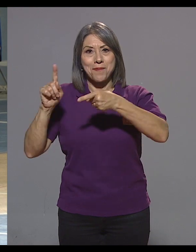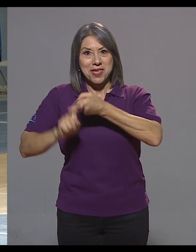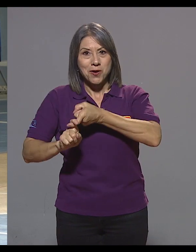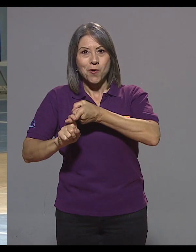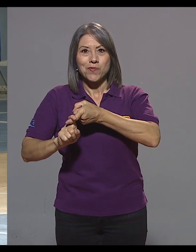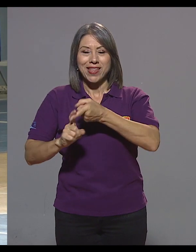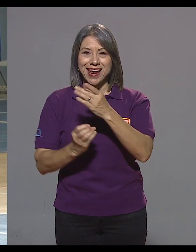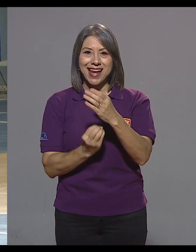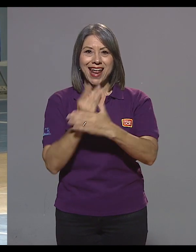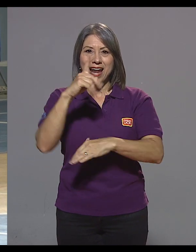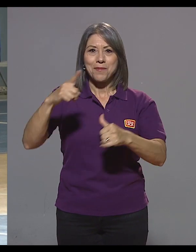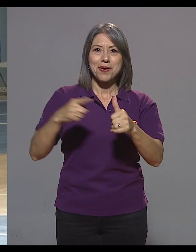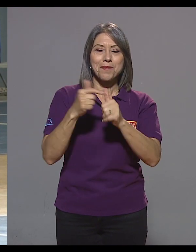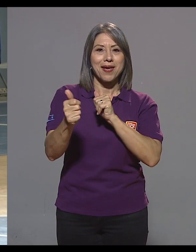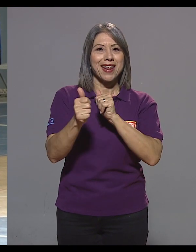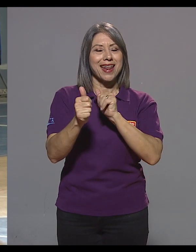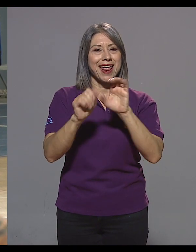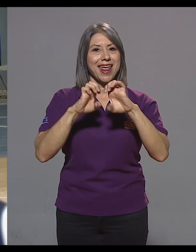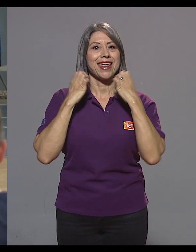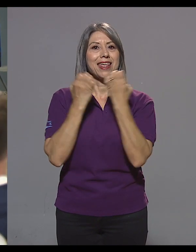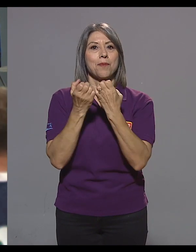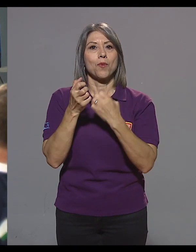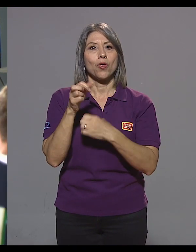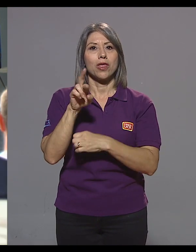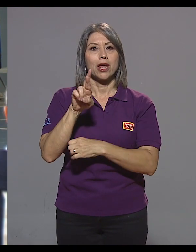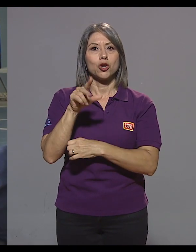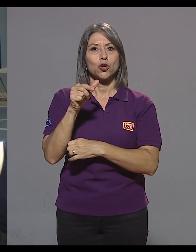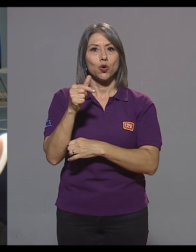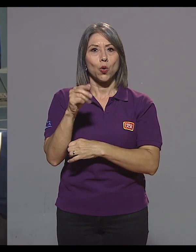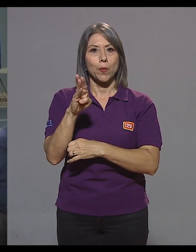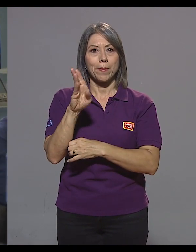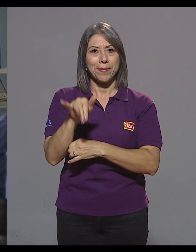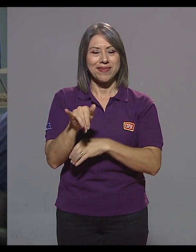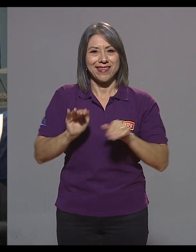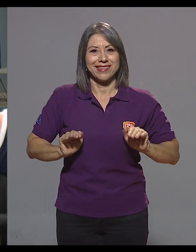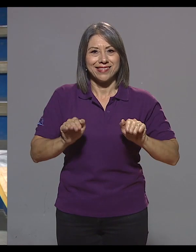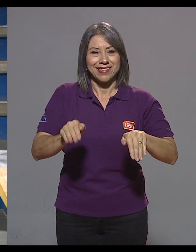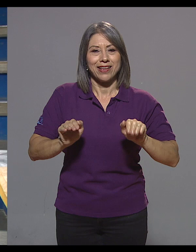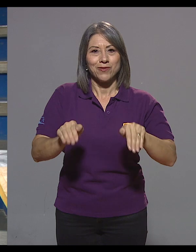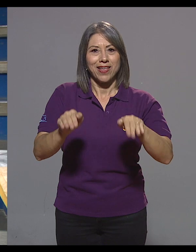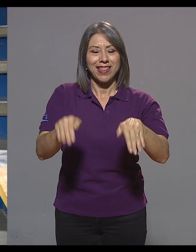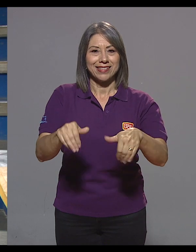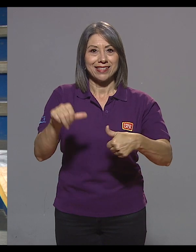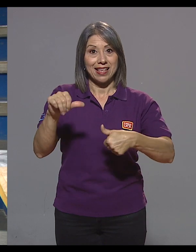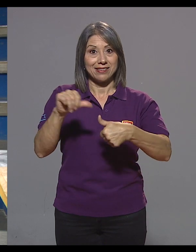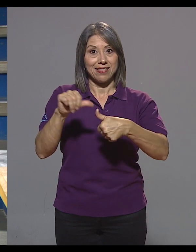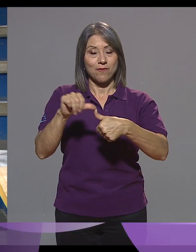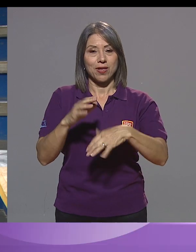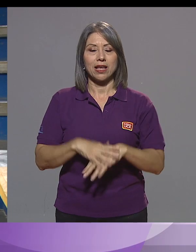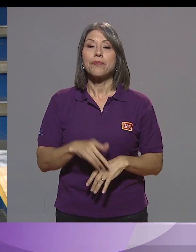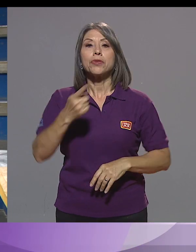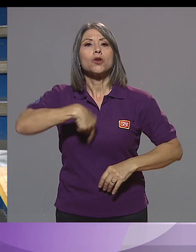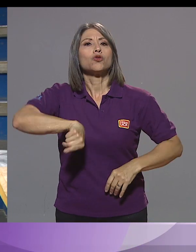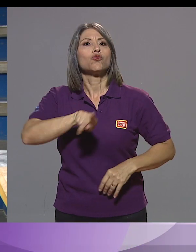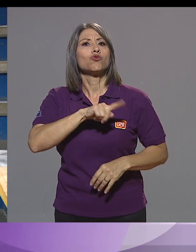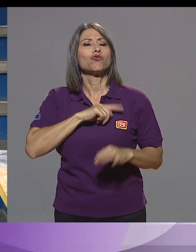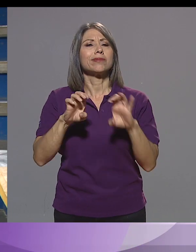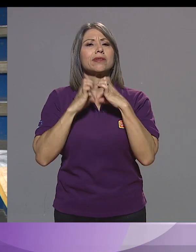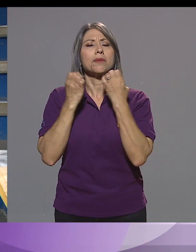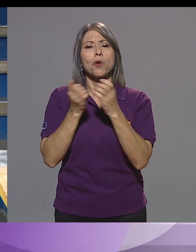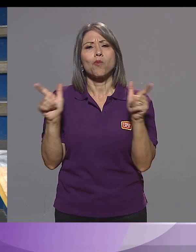junto a su amigo, el primer equipo de Centroamérica de rugby en silla de ruedas. Nosotros somos un equipo pequeño,